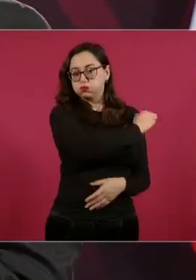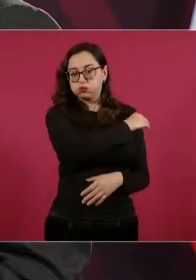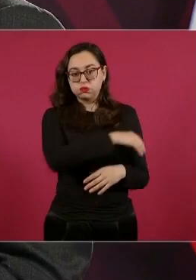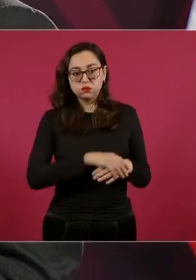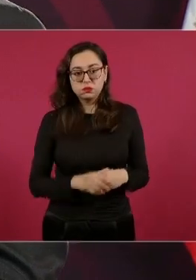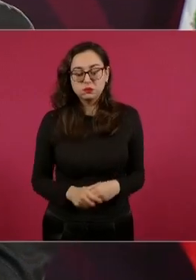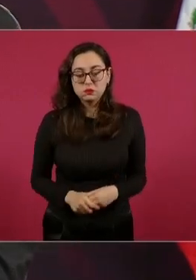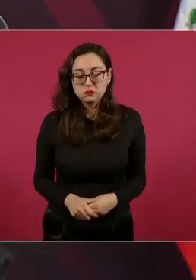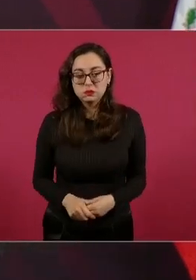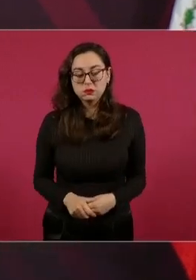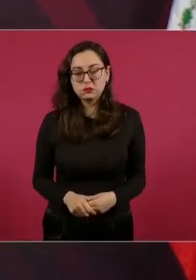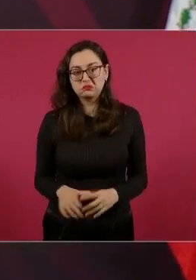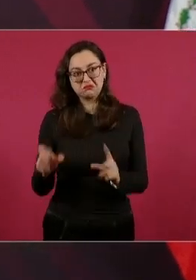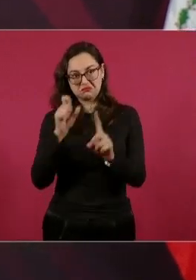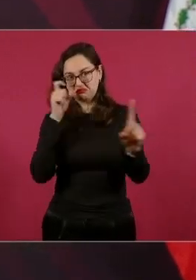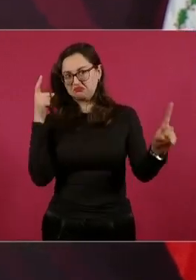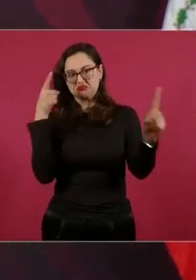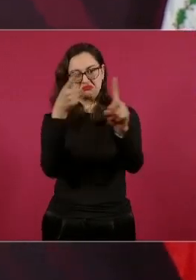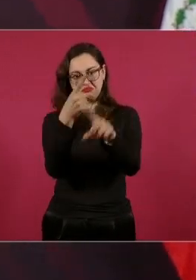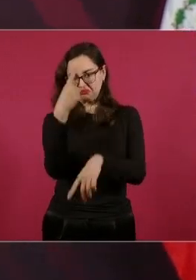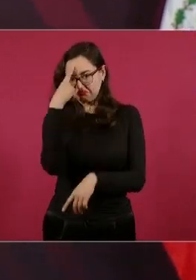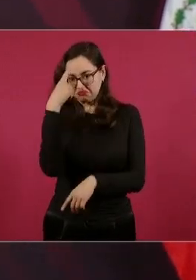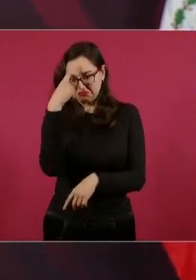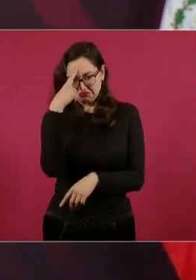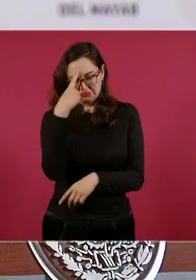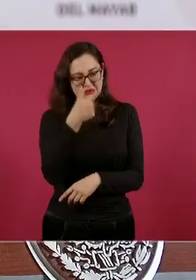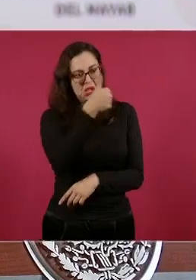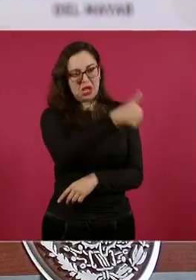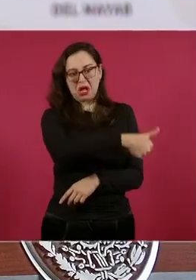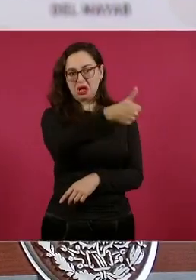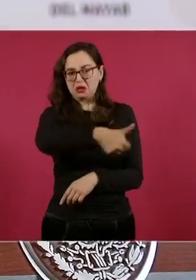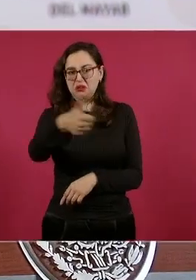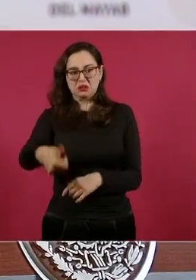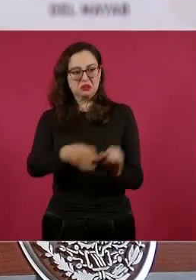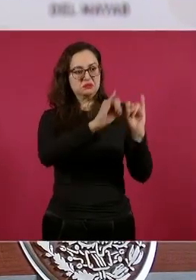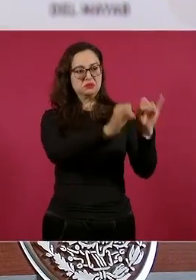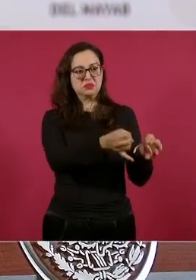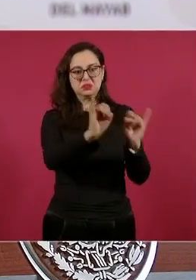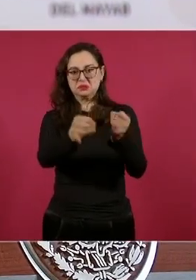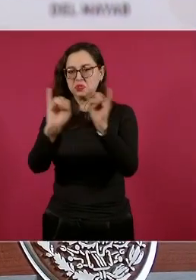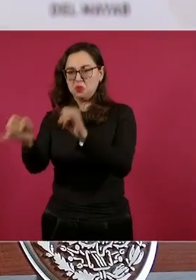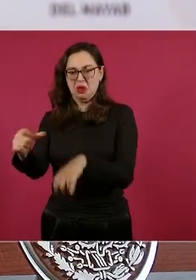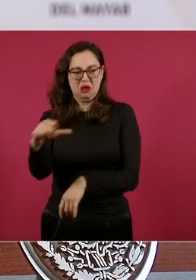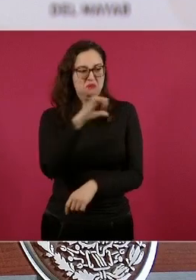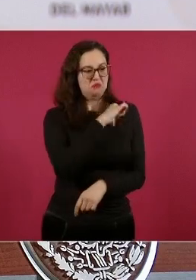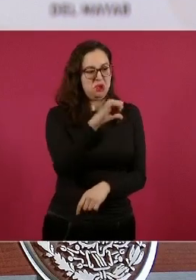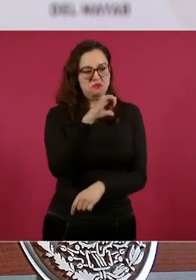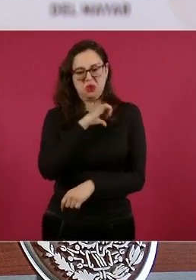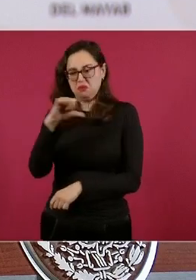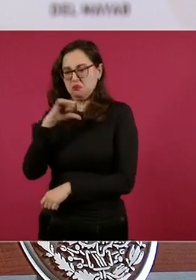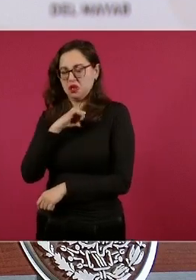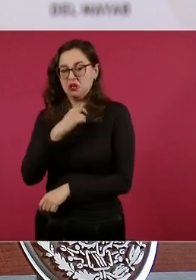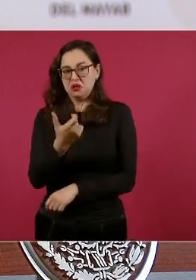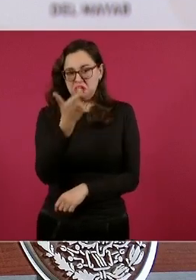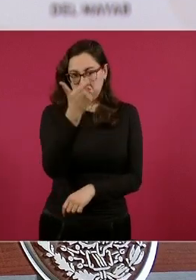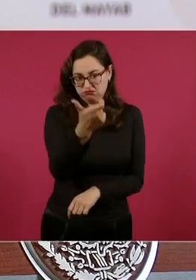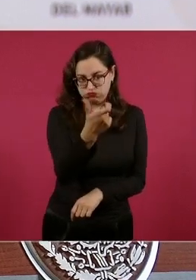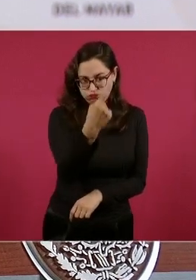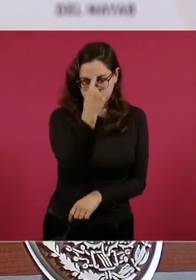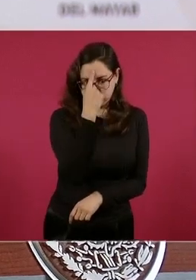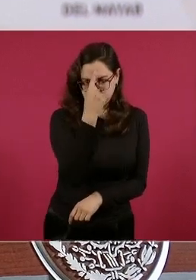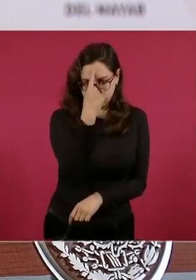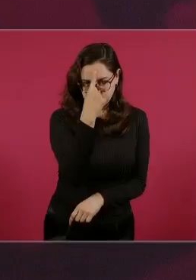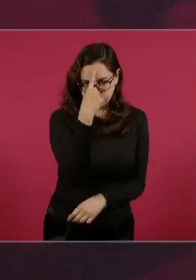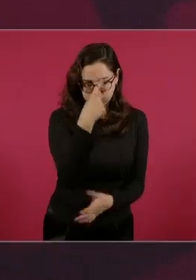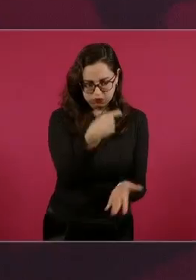el individualismo, el materialismo, el